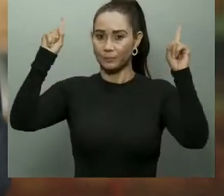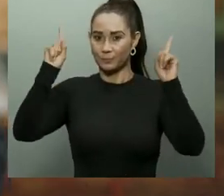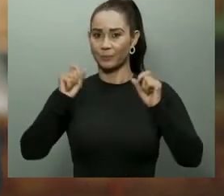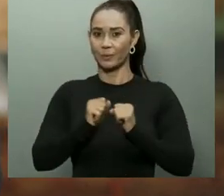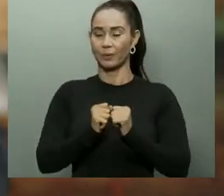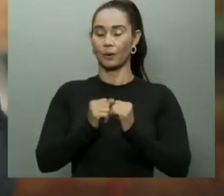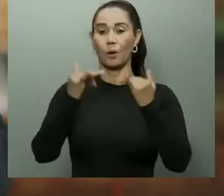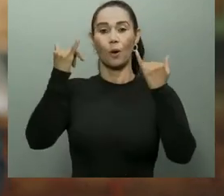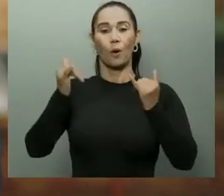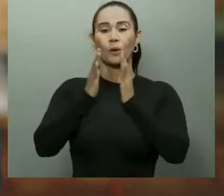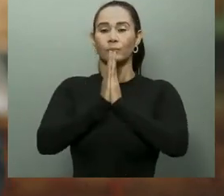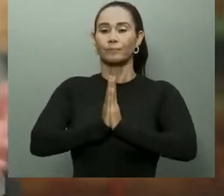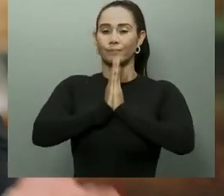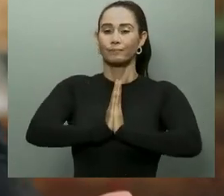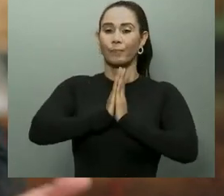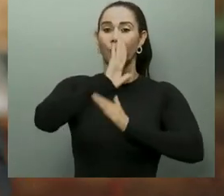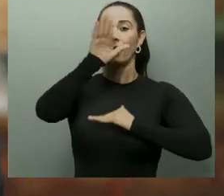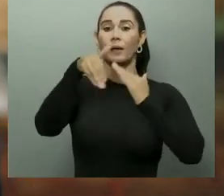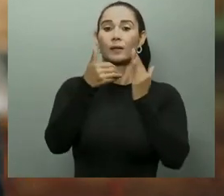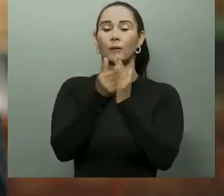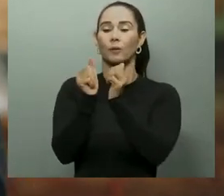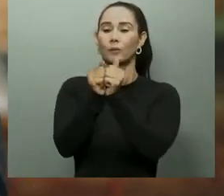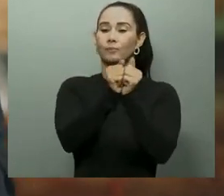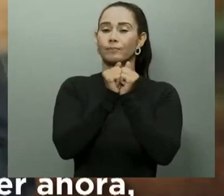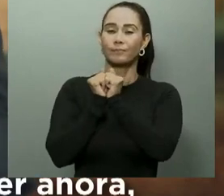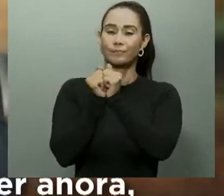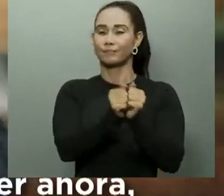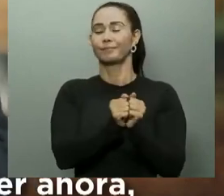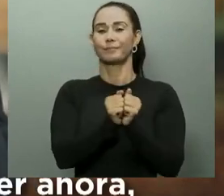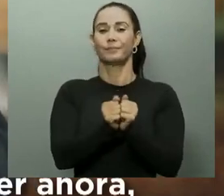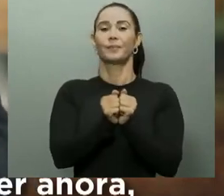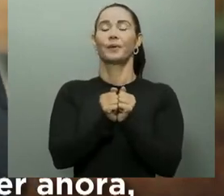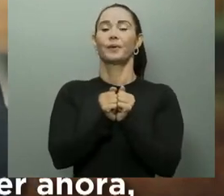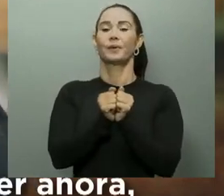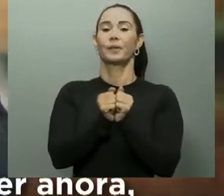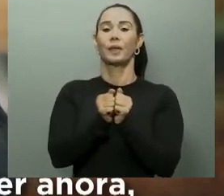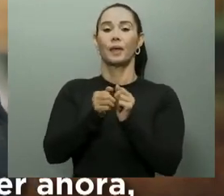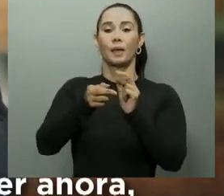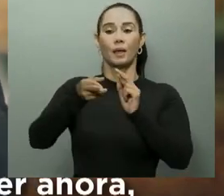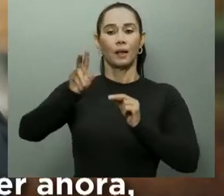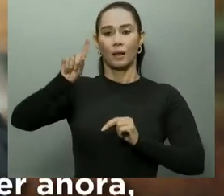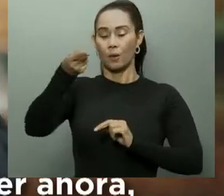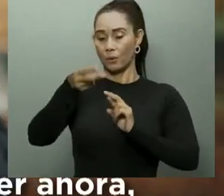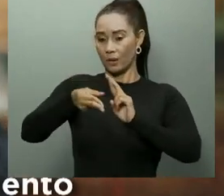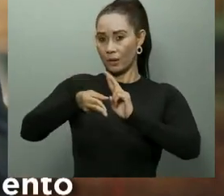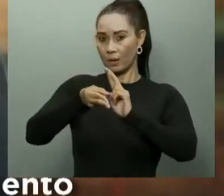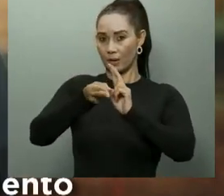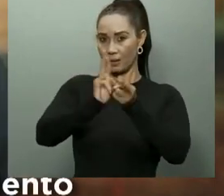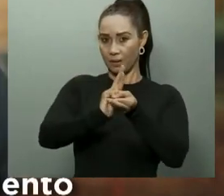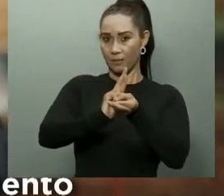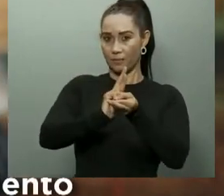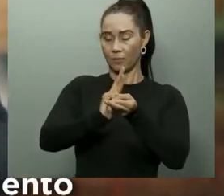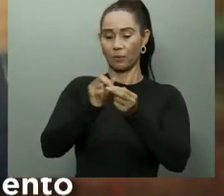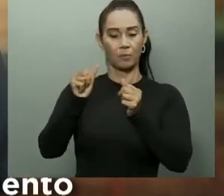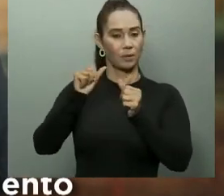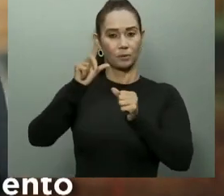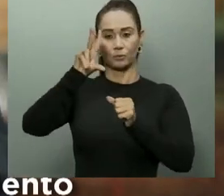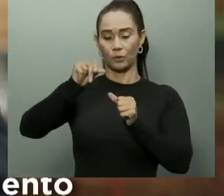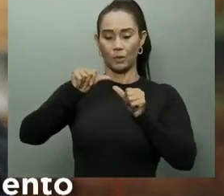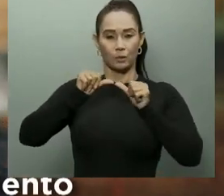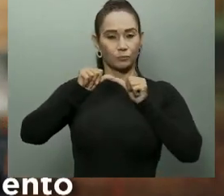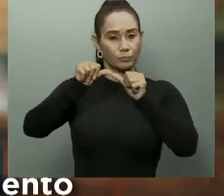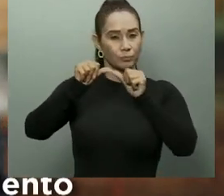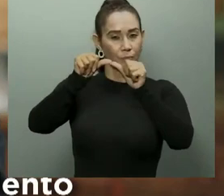Hoy les pido a todos y a todas que me acompañen. La única reforma que vamos a emprender ahora es continuar